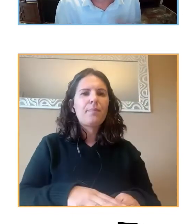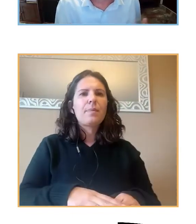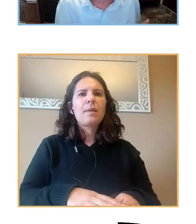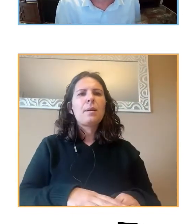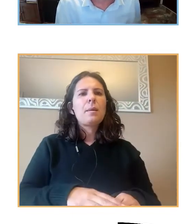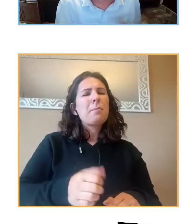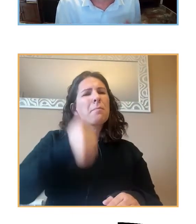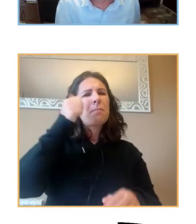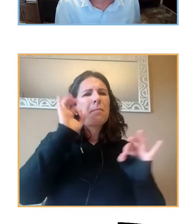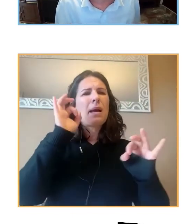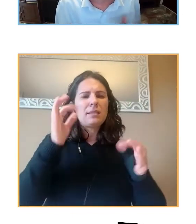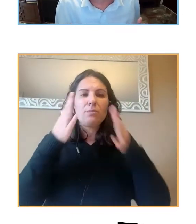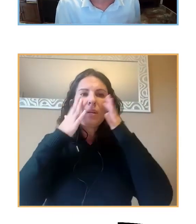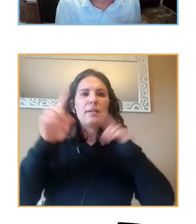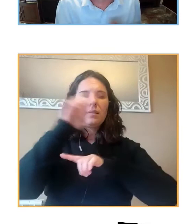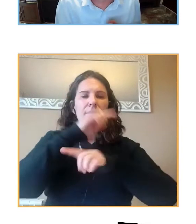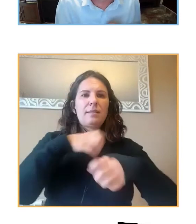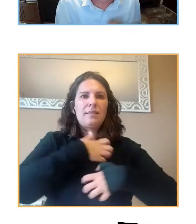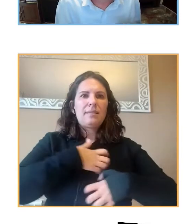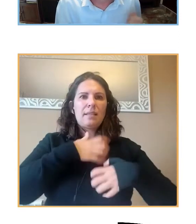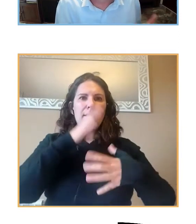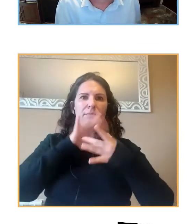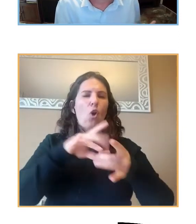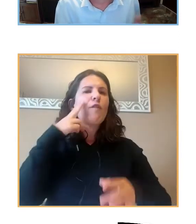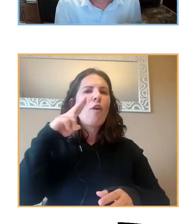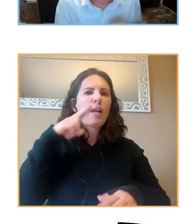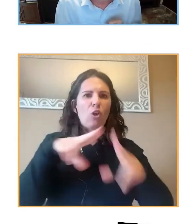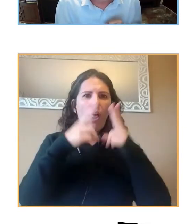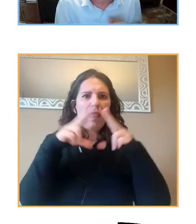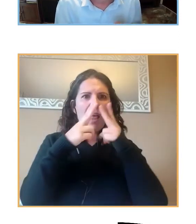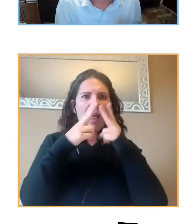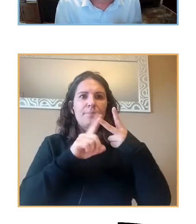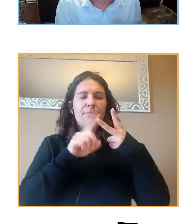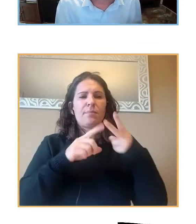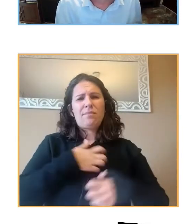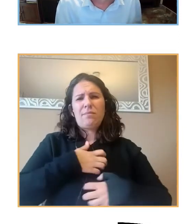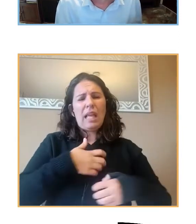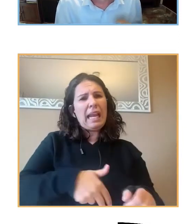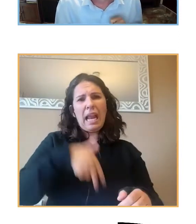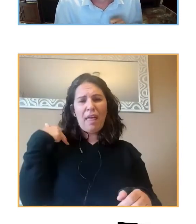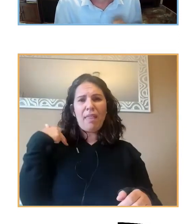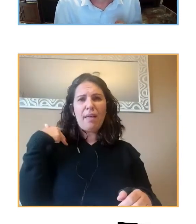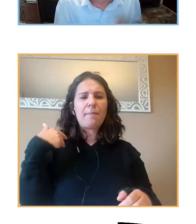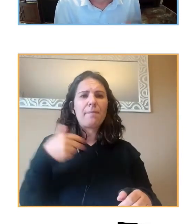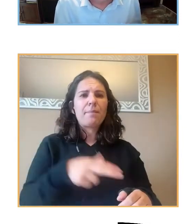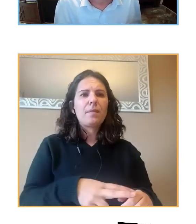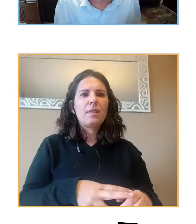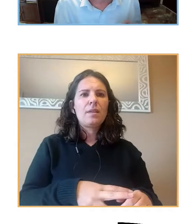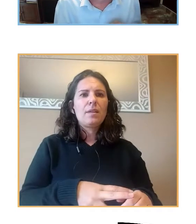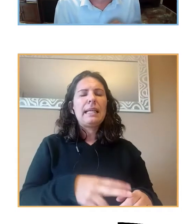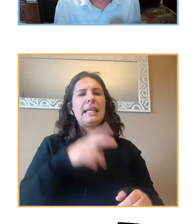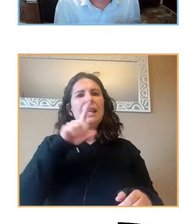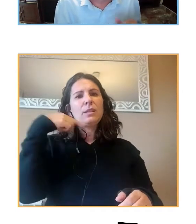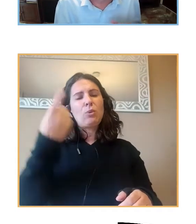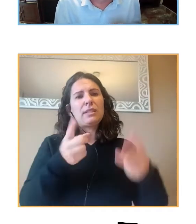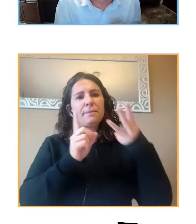Principalmente destacan los trastornos de ansiedad social o fobia social. En segundo lugar, la ansiedad generalizada. Y un poco ya más